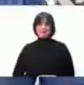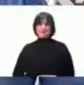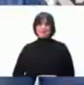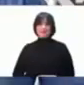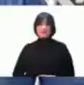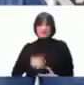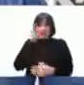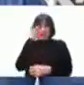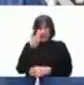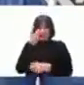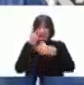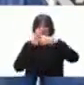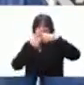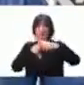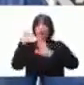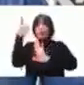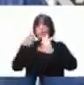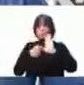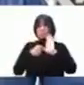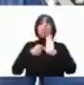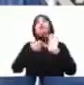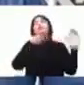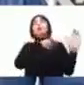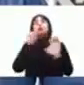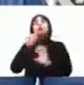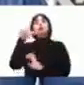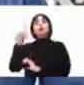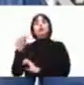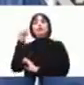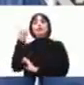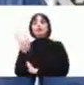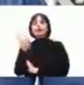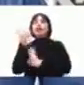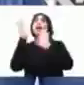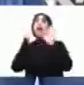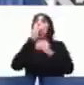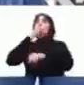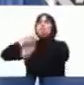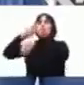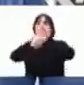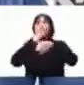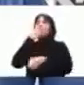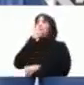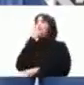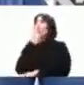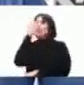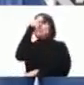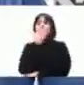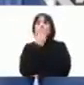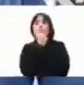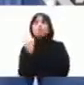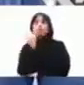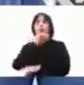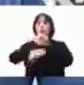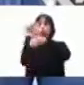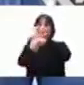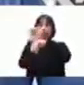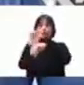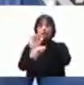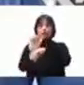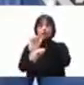A principios del año 1976, se convocó a los mejores artistas del país